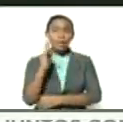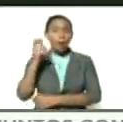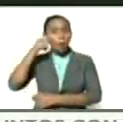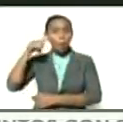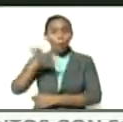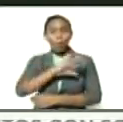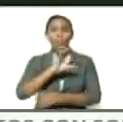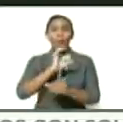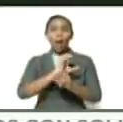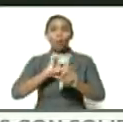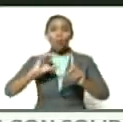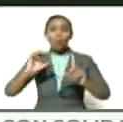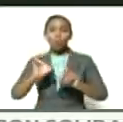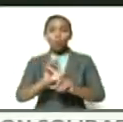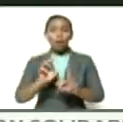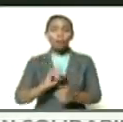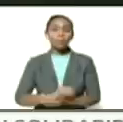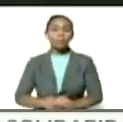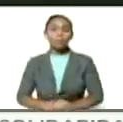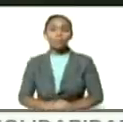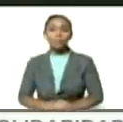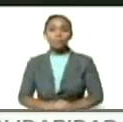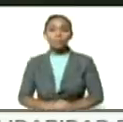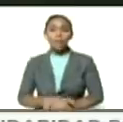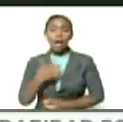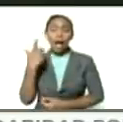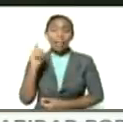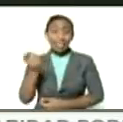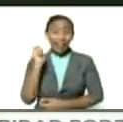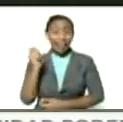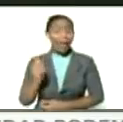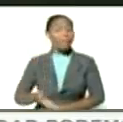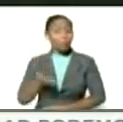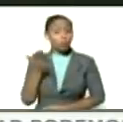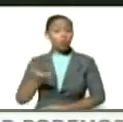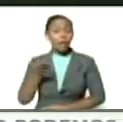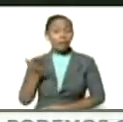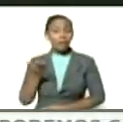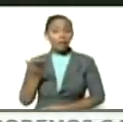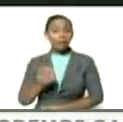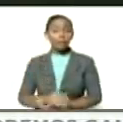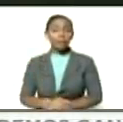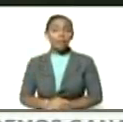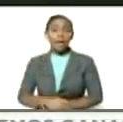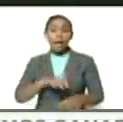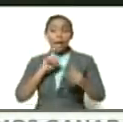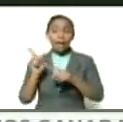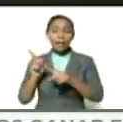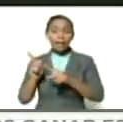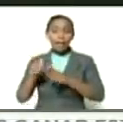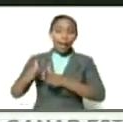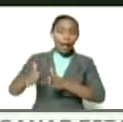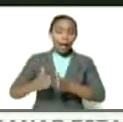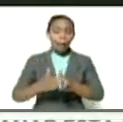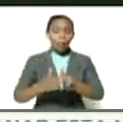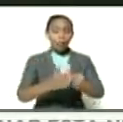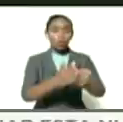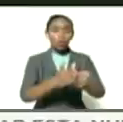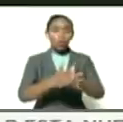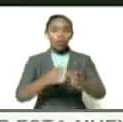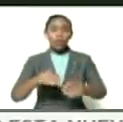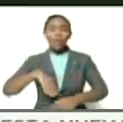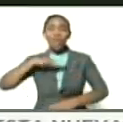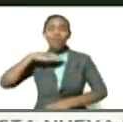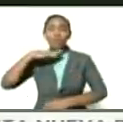pueblos de la cultura tienen tareas primordial en esta dirección de